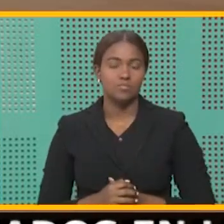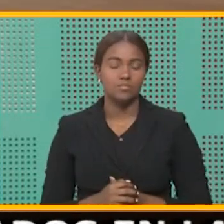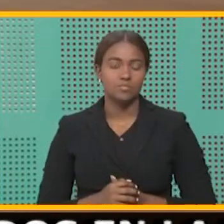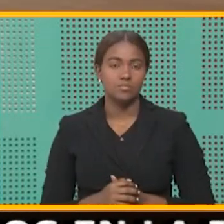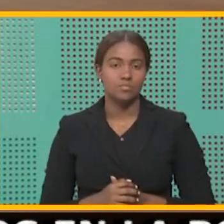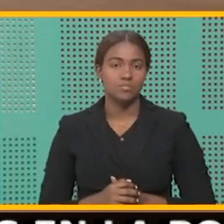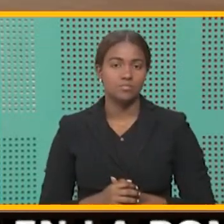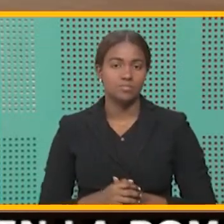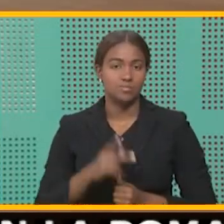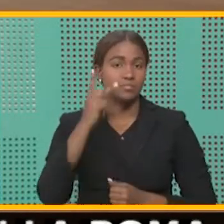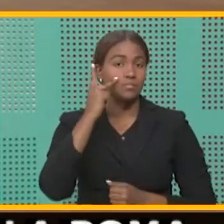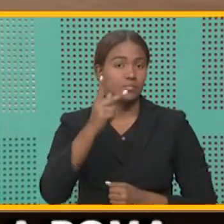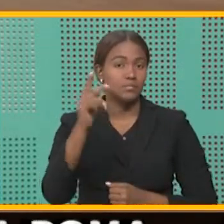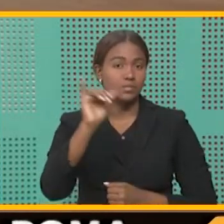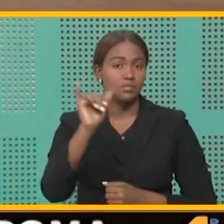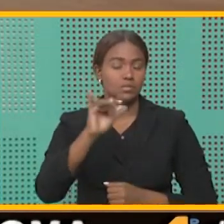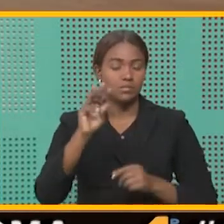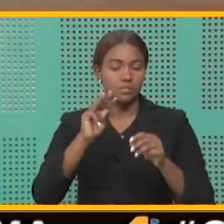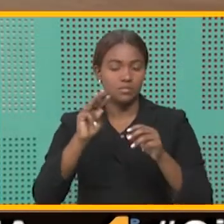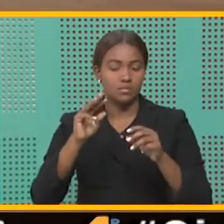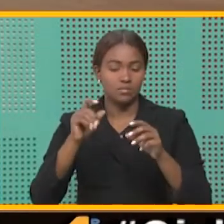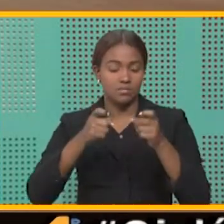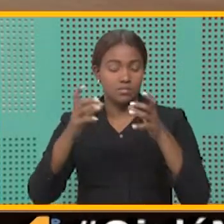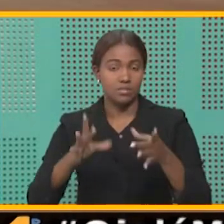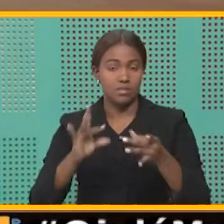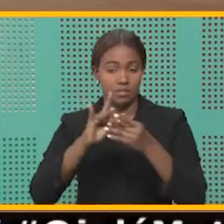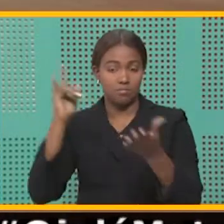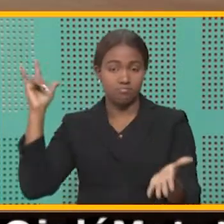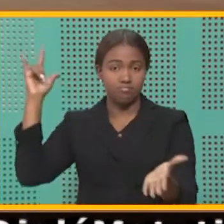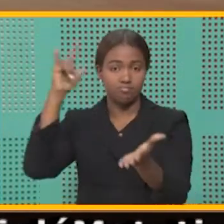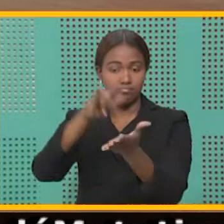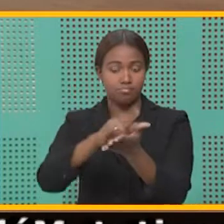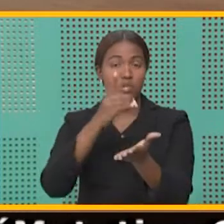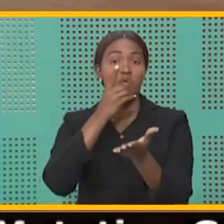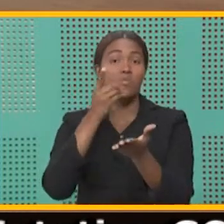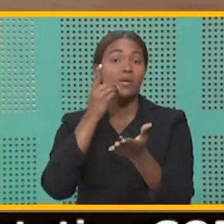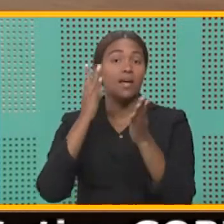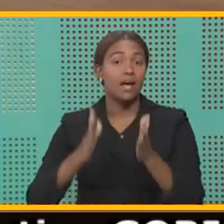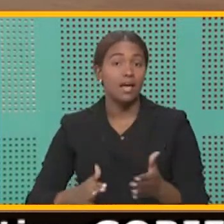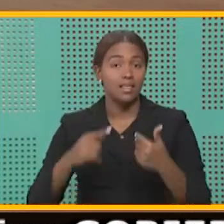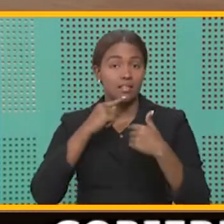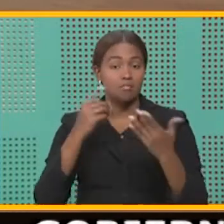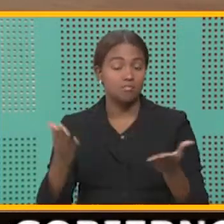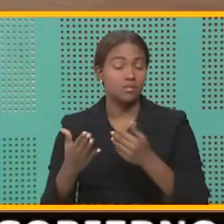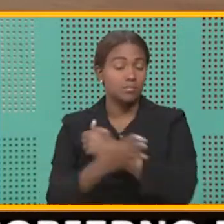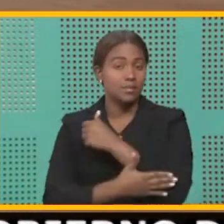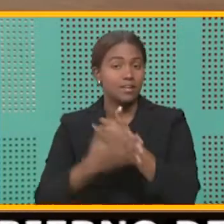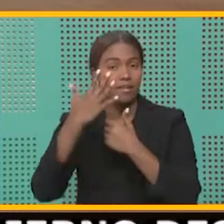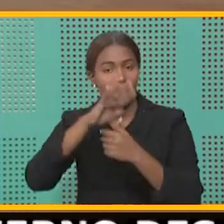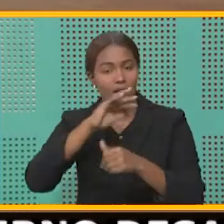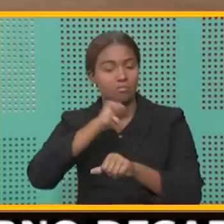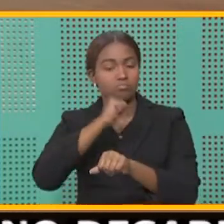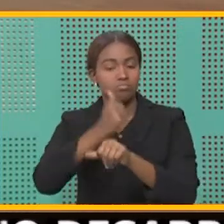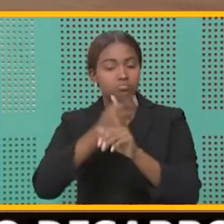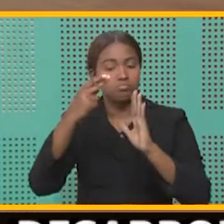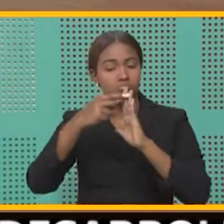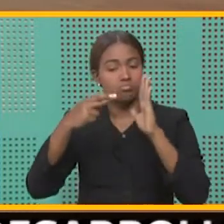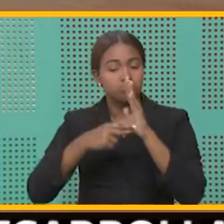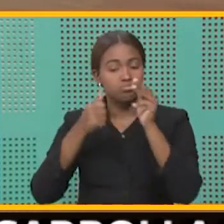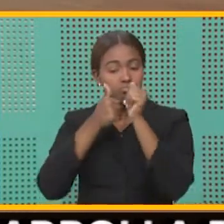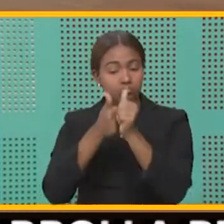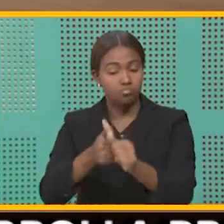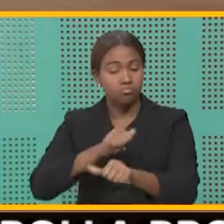Ahí lo escucharon. Bien, el director de la Autoridad Portuaria Dominicana garantizó que en el país se están implementando los protocolos